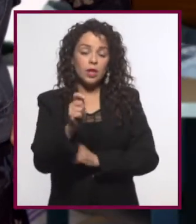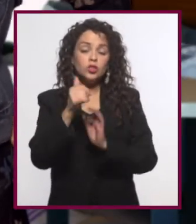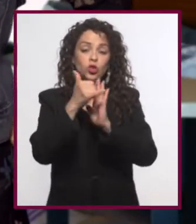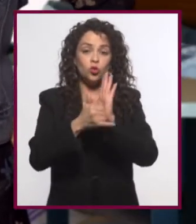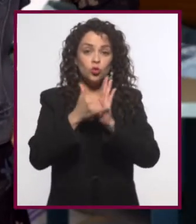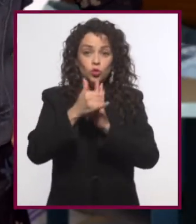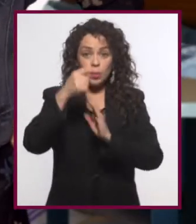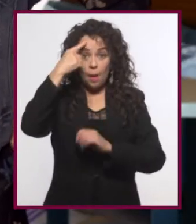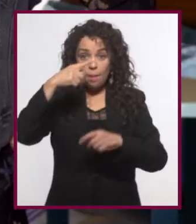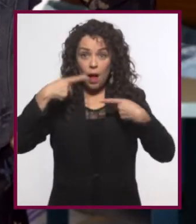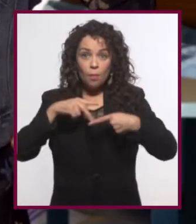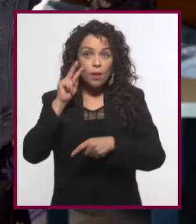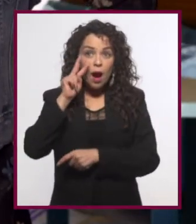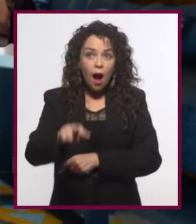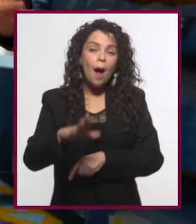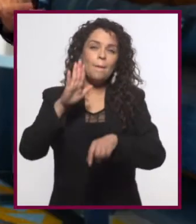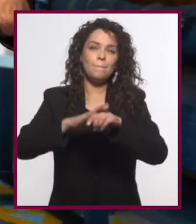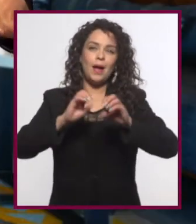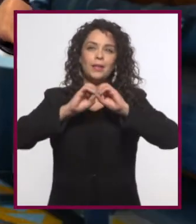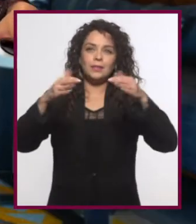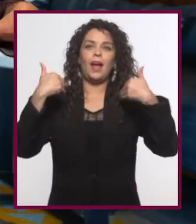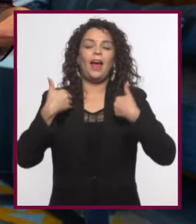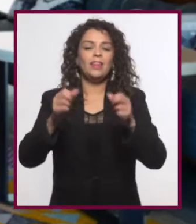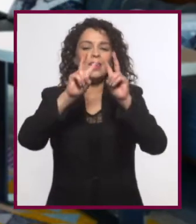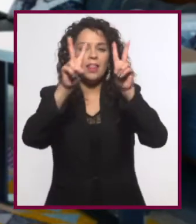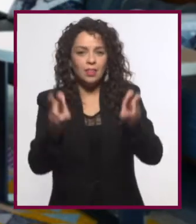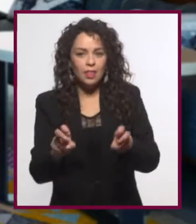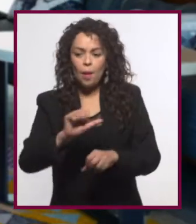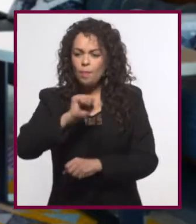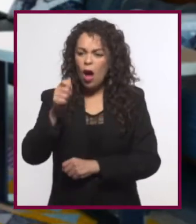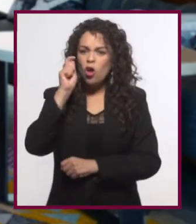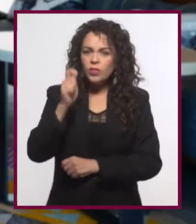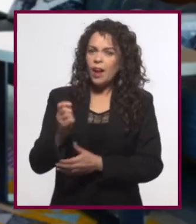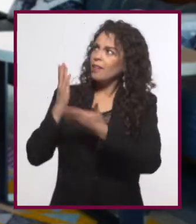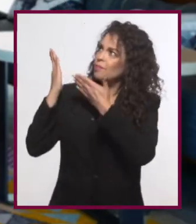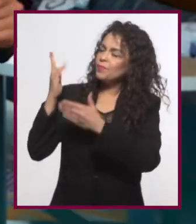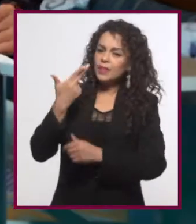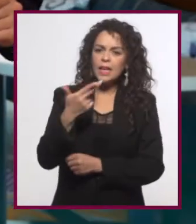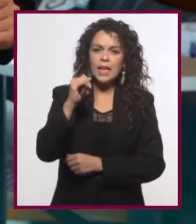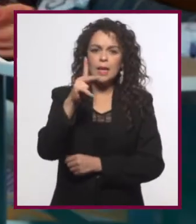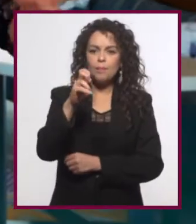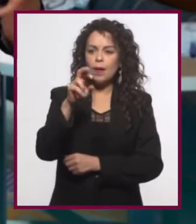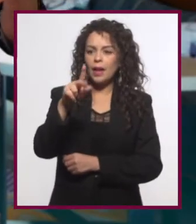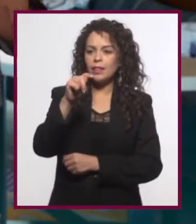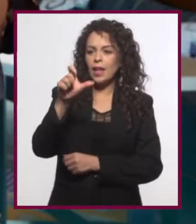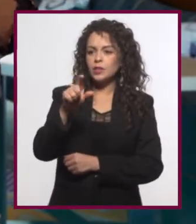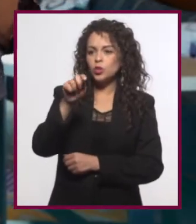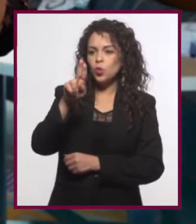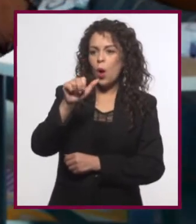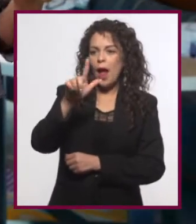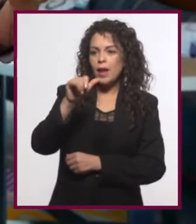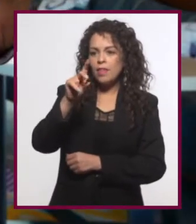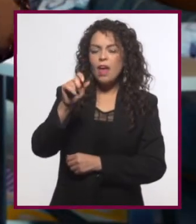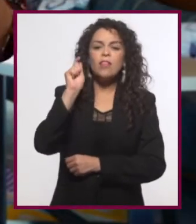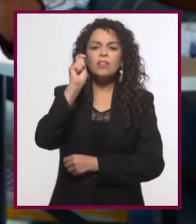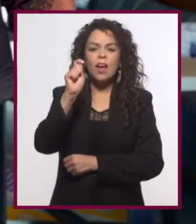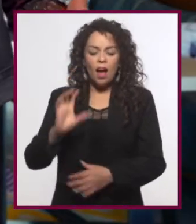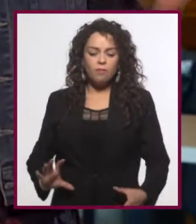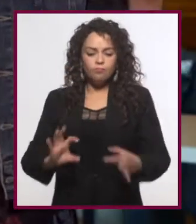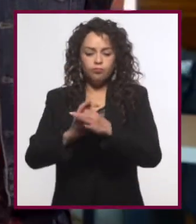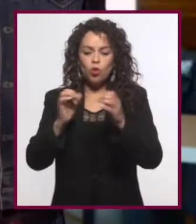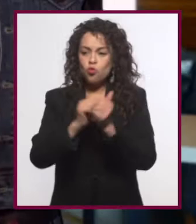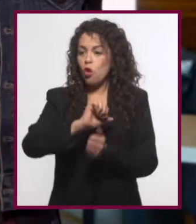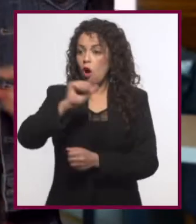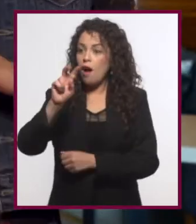los lee tenga una idea más clara del tema. Otra característica es la hipertextualidad. Esta característica se ve cuando se dejan enlaces a otros